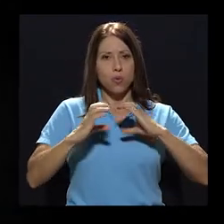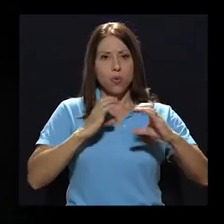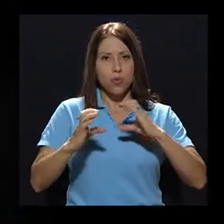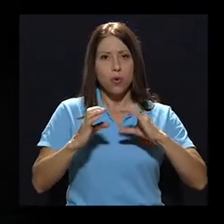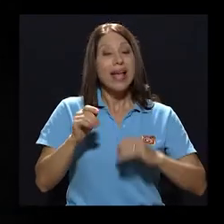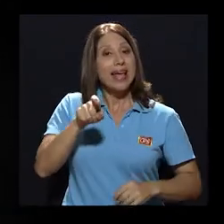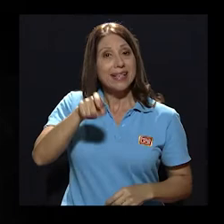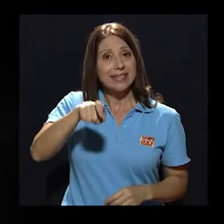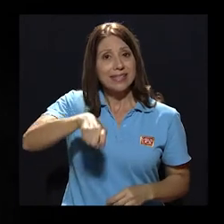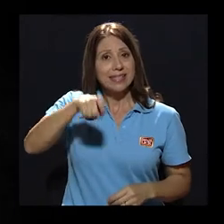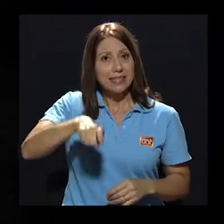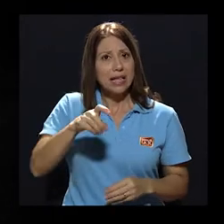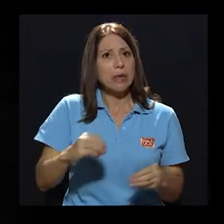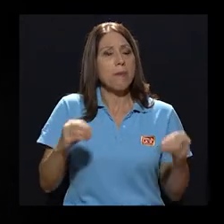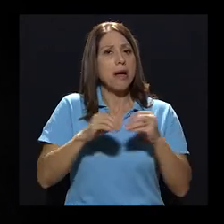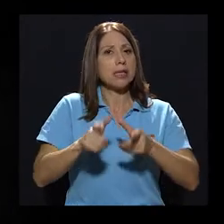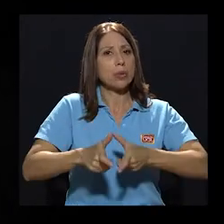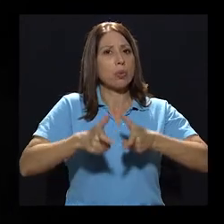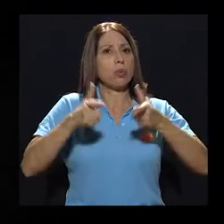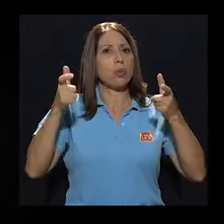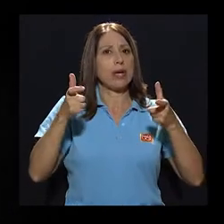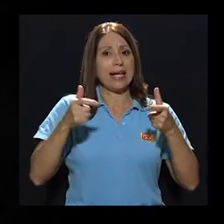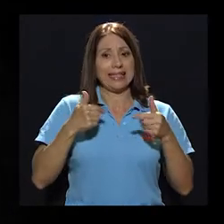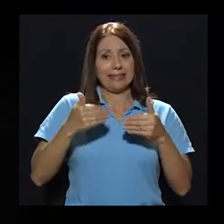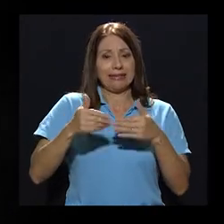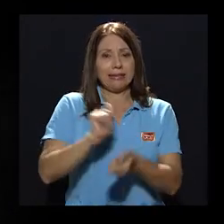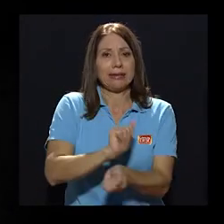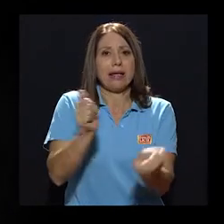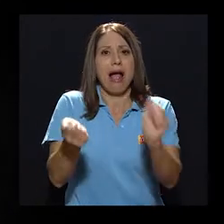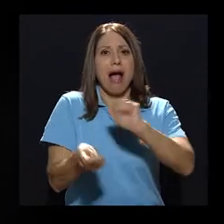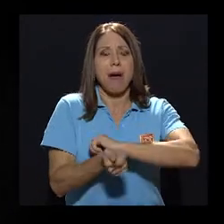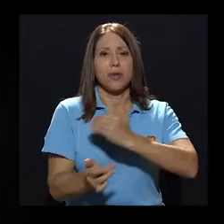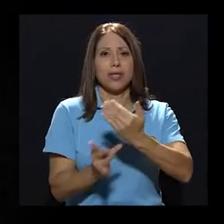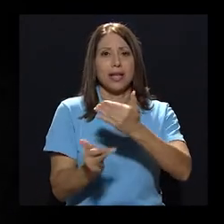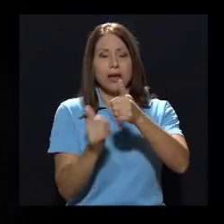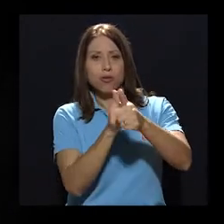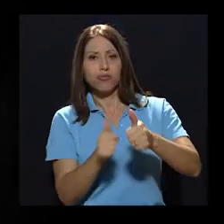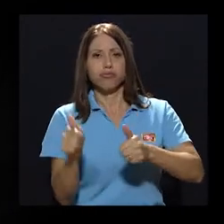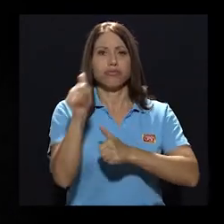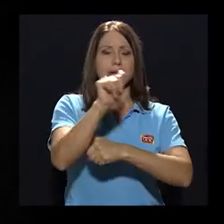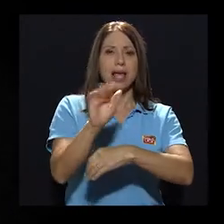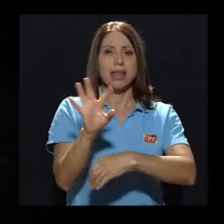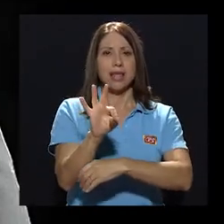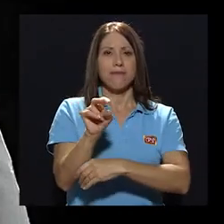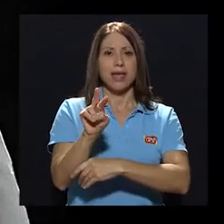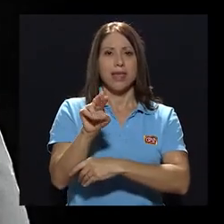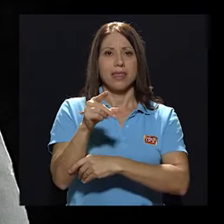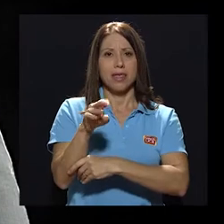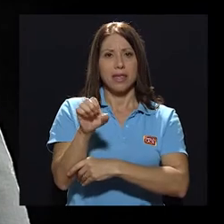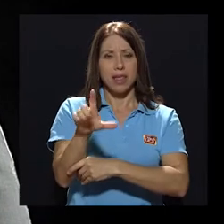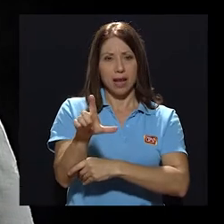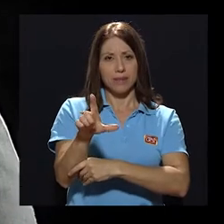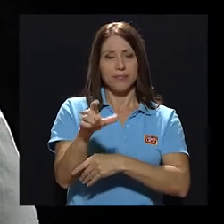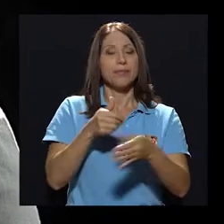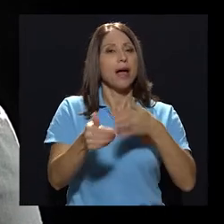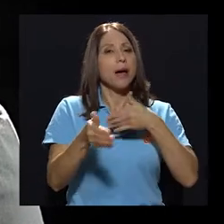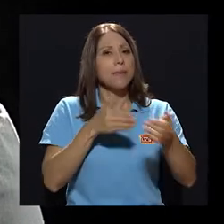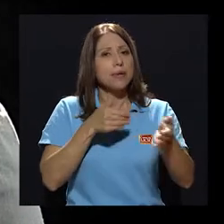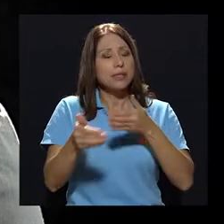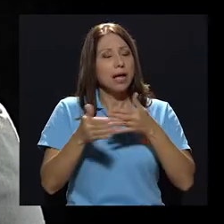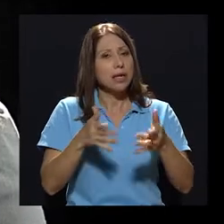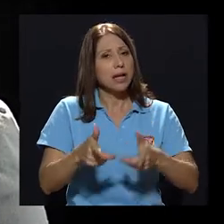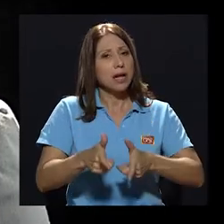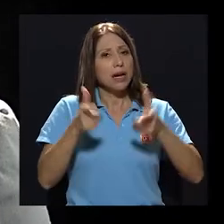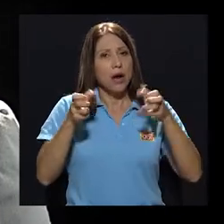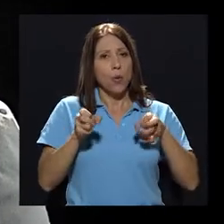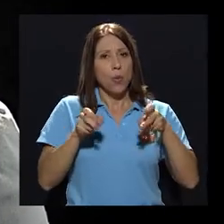se hace aún mayor ante el inminente salto tecnológico hacia la televisión digital. A pesar de la gran